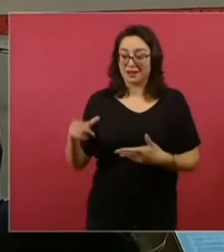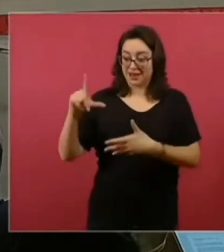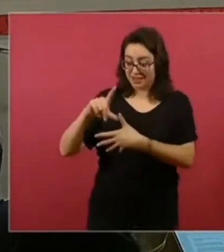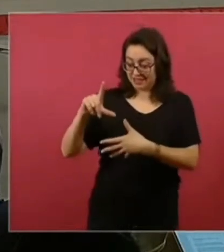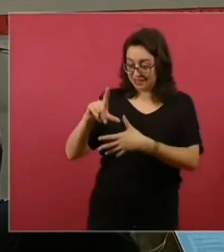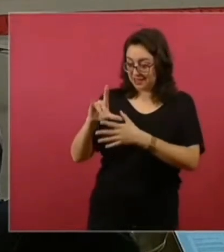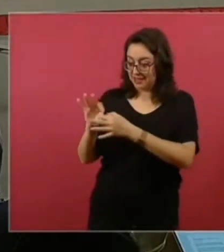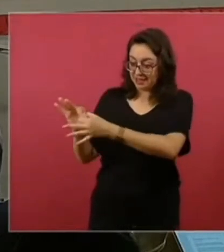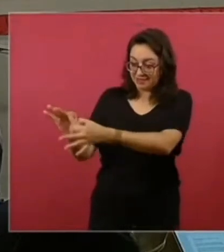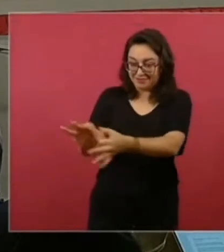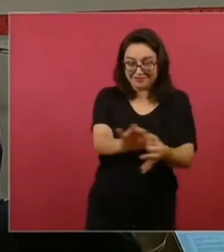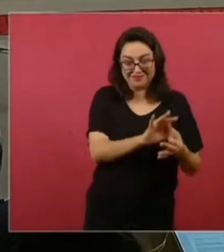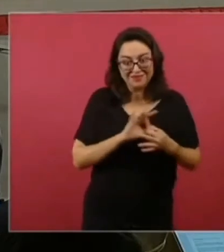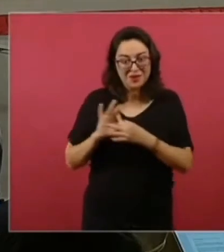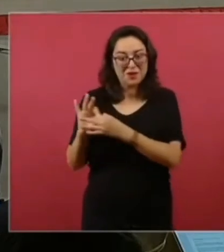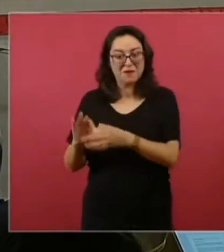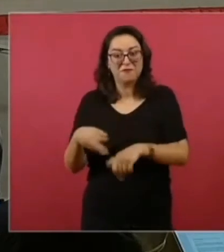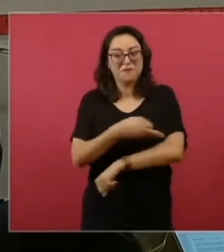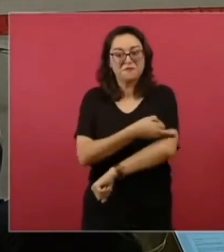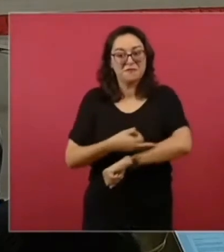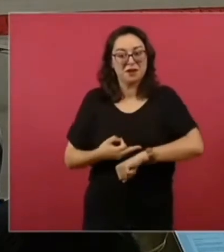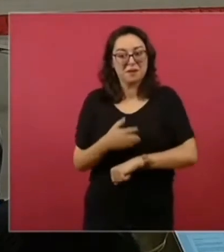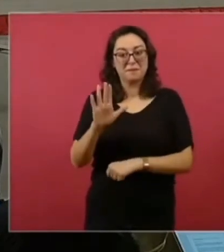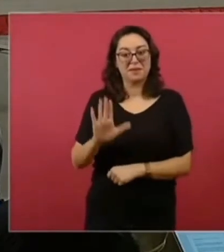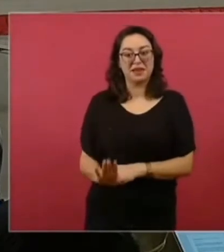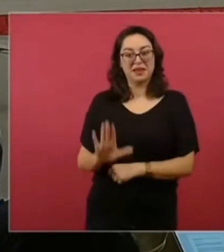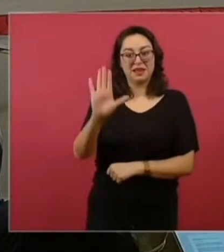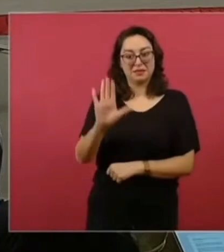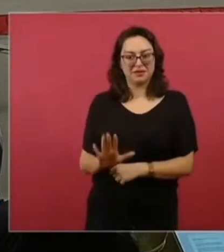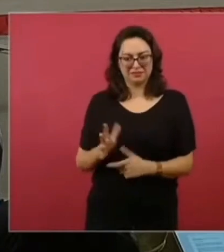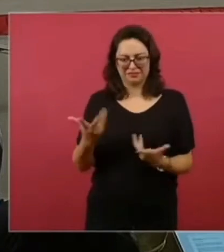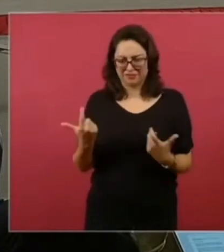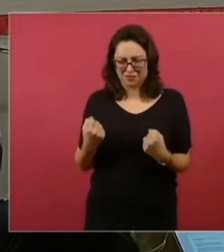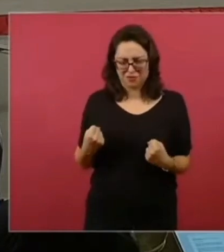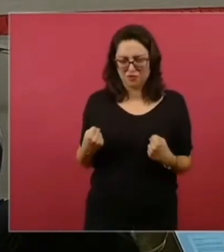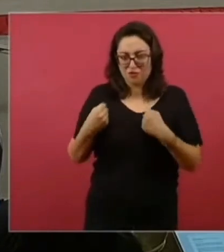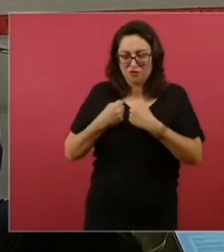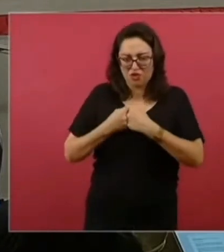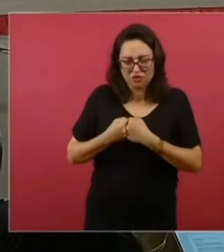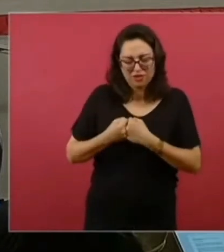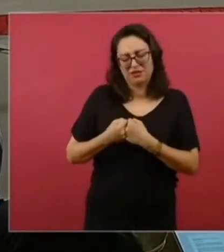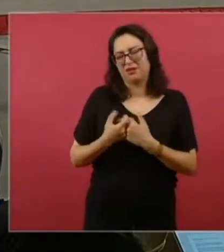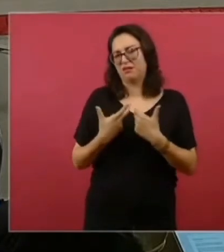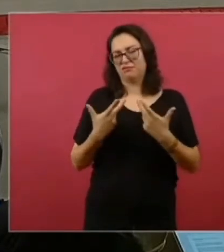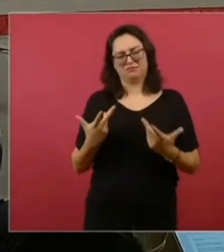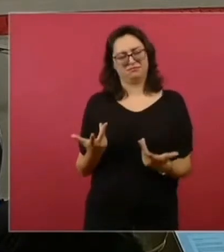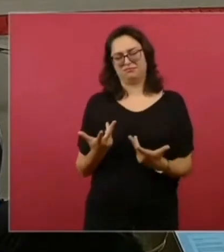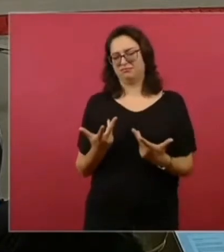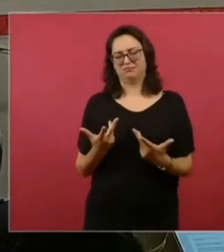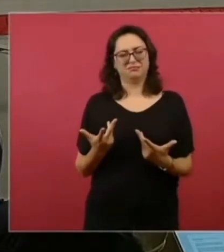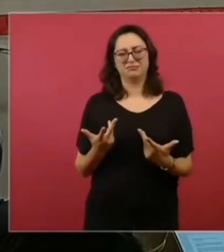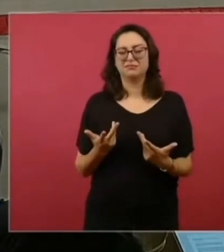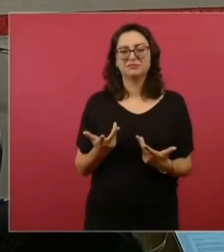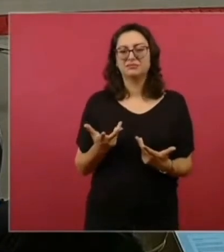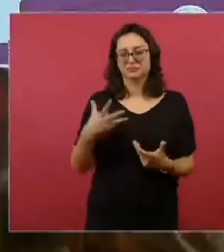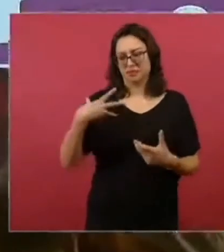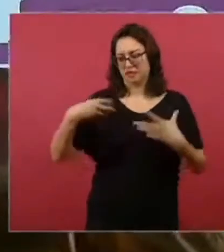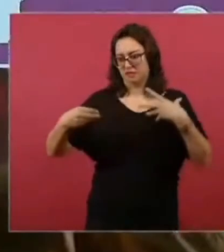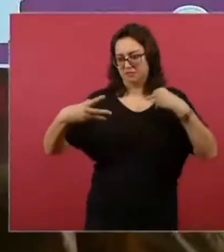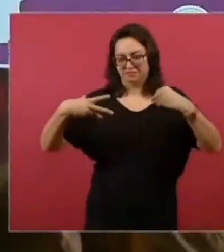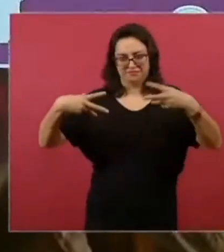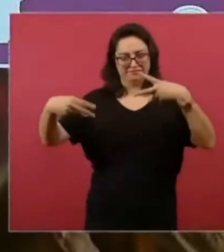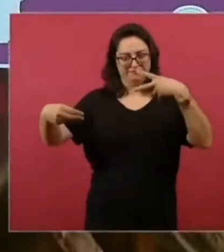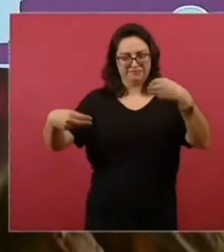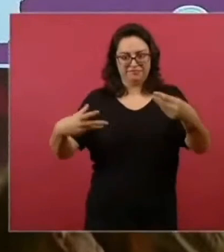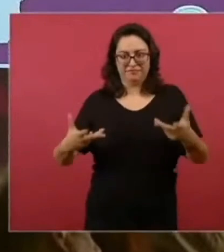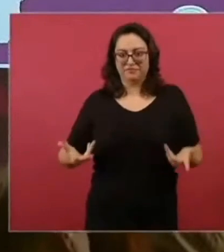familias en todos estos países. Y como decía hace ratito, no hay fronteras para las pandemias. Entonces, cuando nosotros hemos necesitado